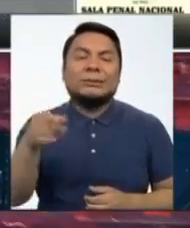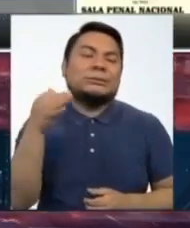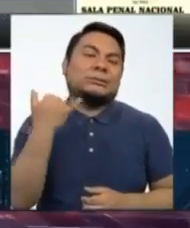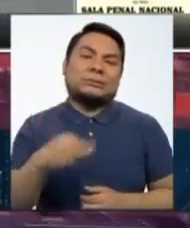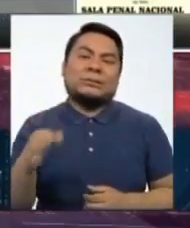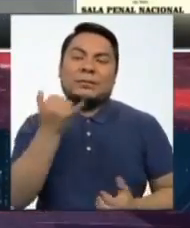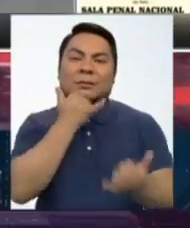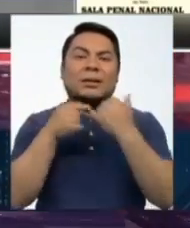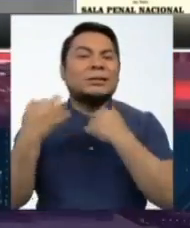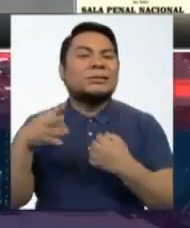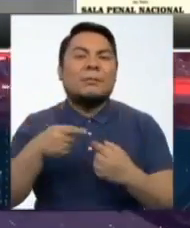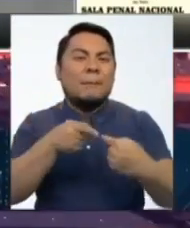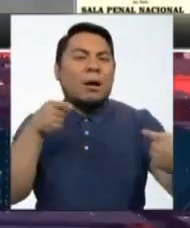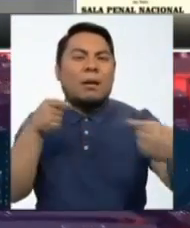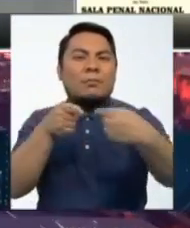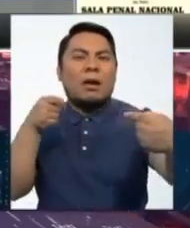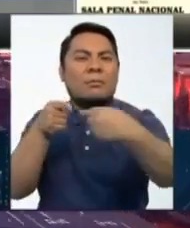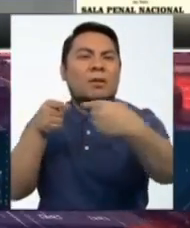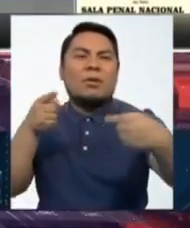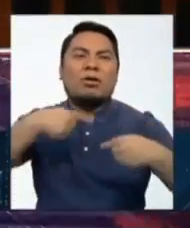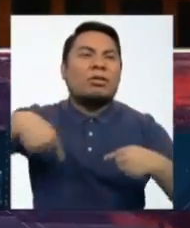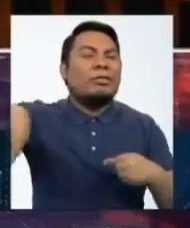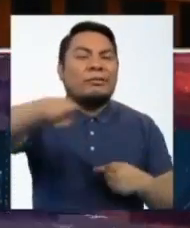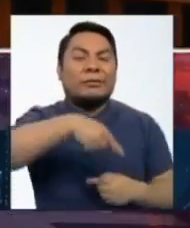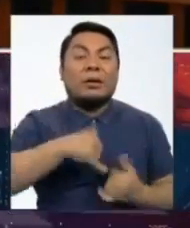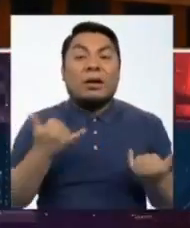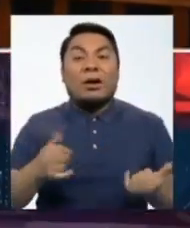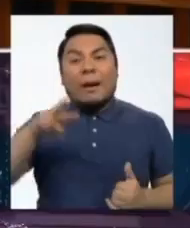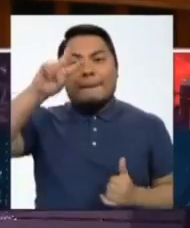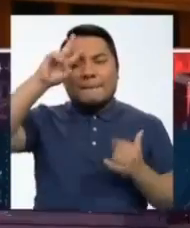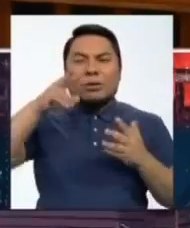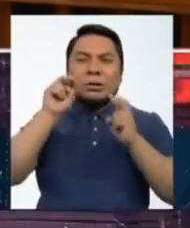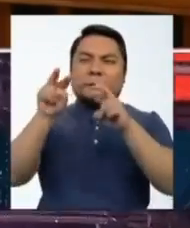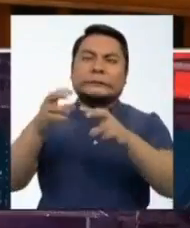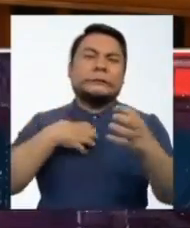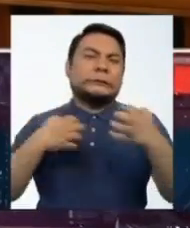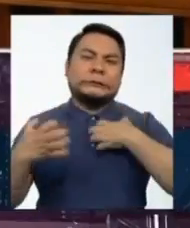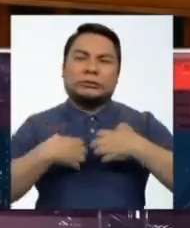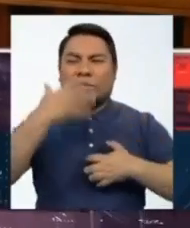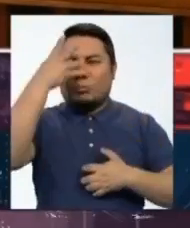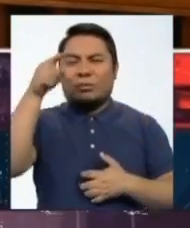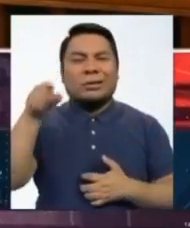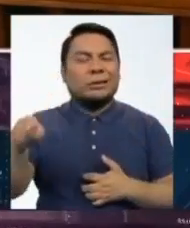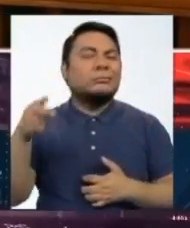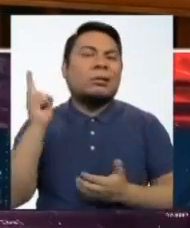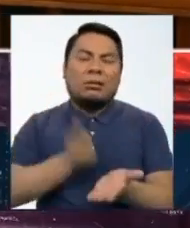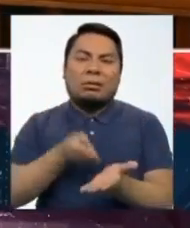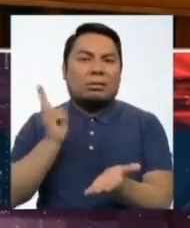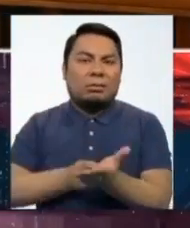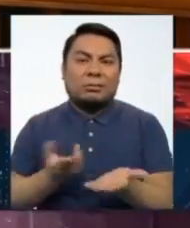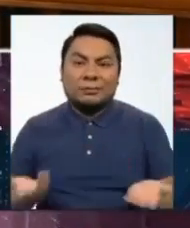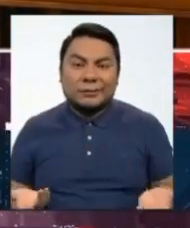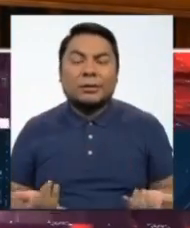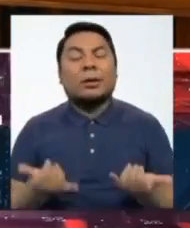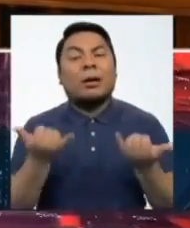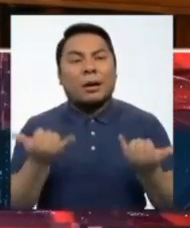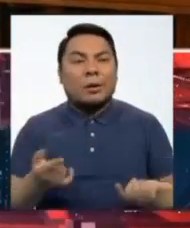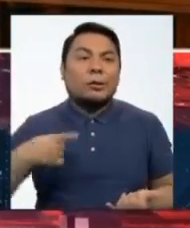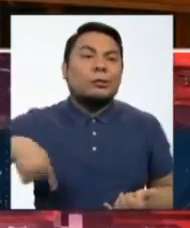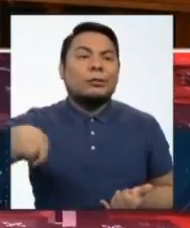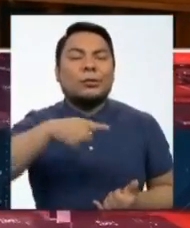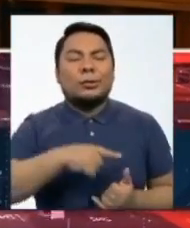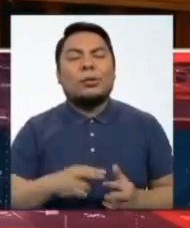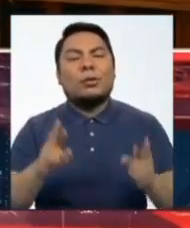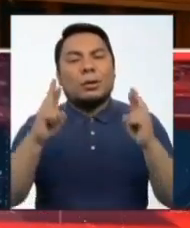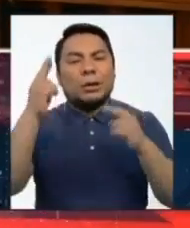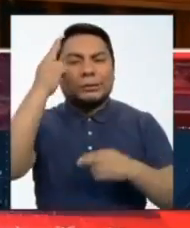hoy rechaza el pueblo peruano y creo que todos estamos en la búsqueda de un consenso nacional. Es el momento de reflexión y yo espero que